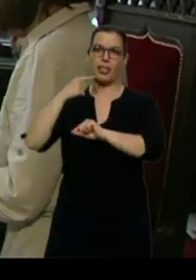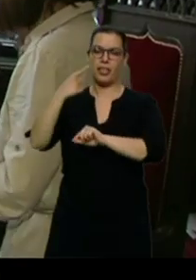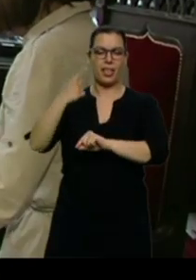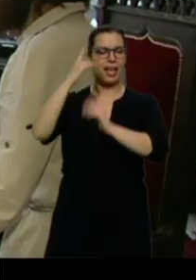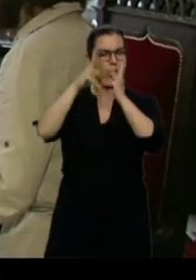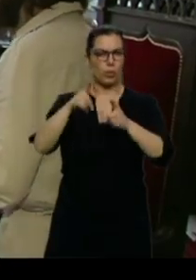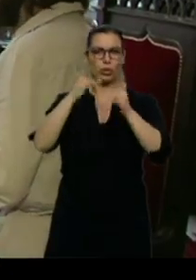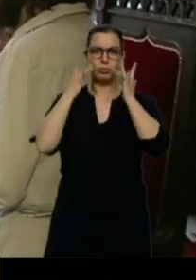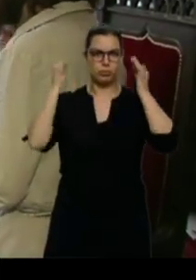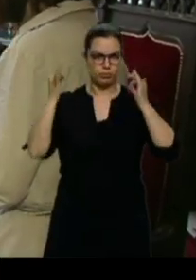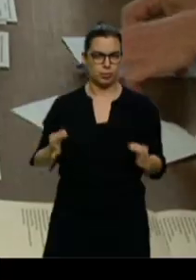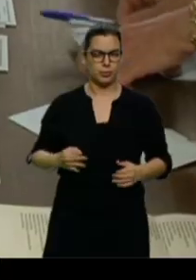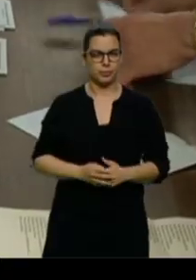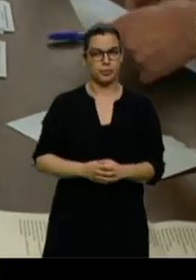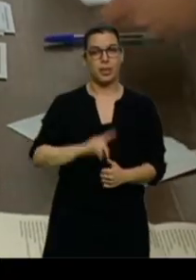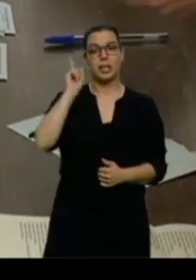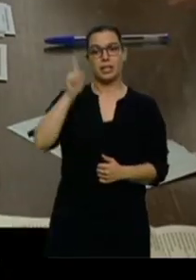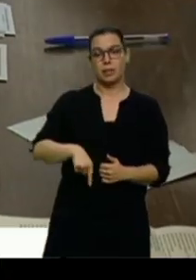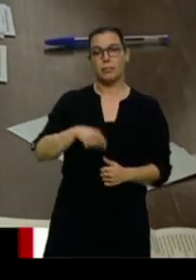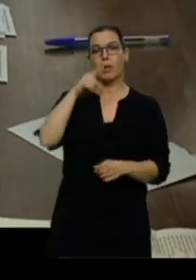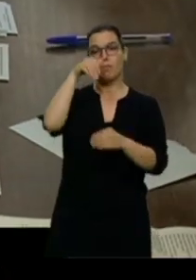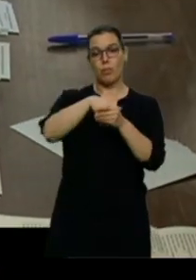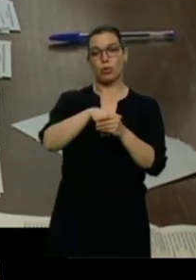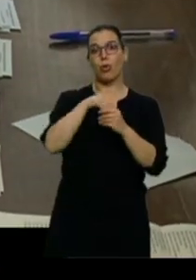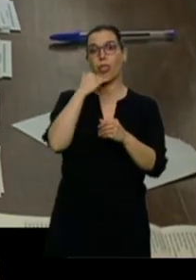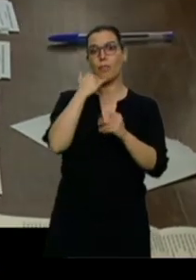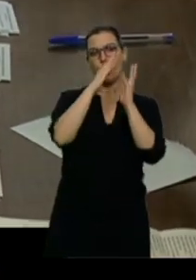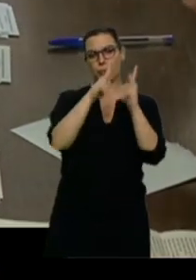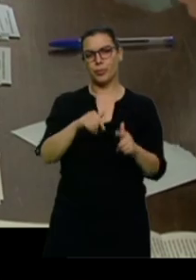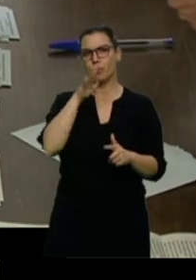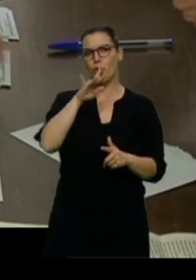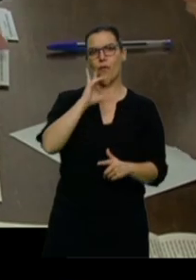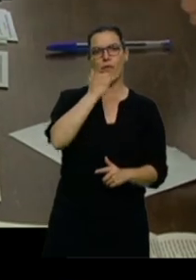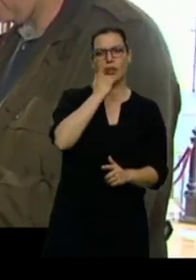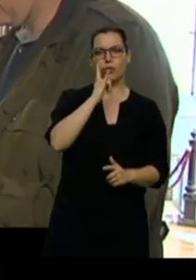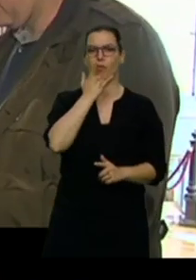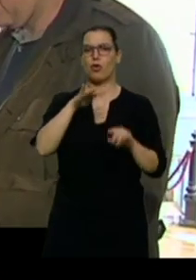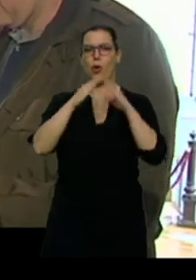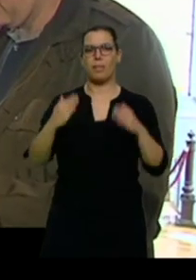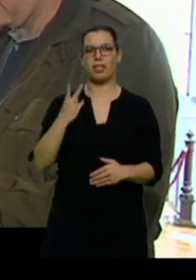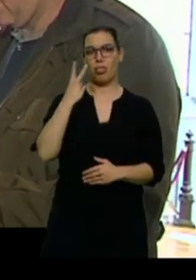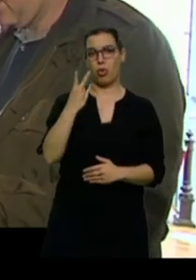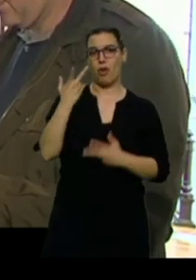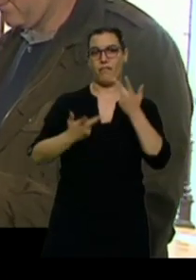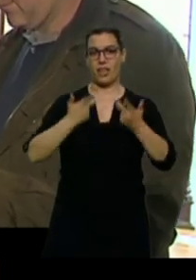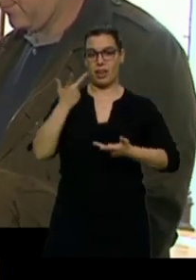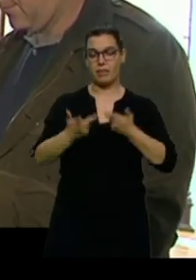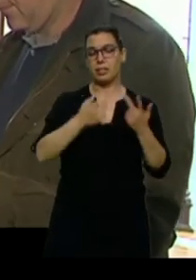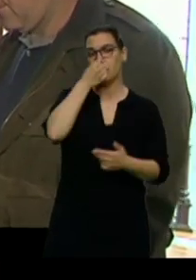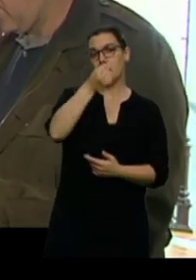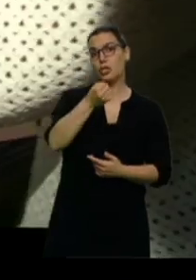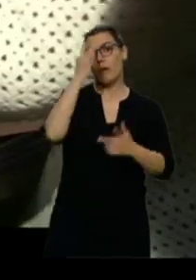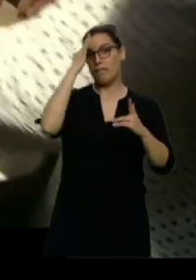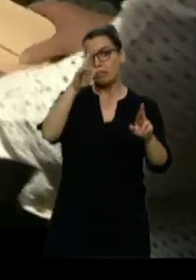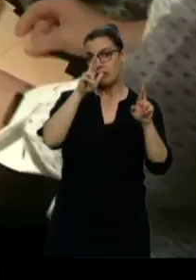También han estado contando votos en Zamora por errores detectados en dos mesas de Benavente. El PSOE tenía esperanzas de poder conseguir un